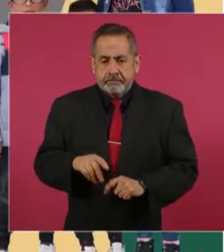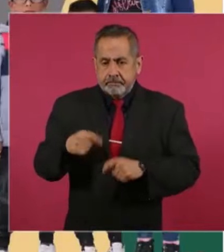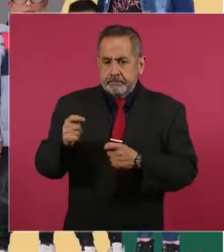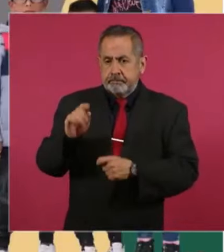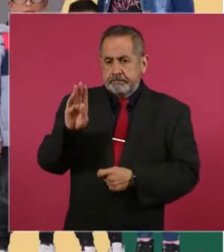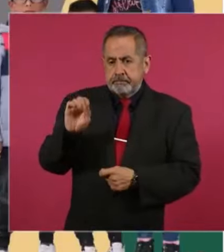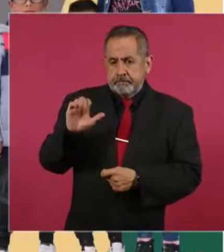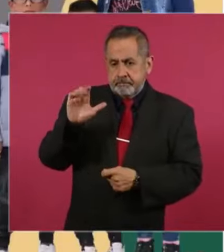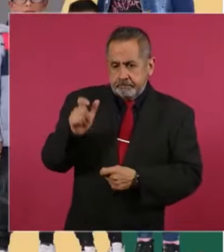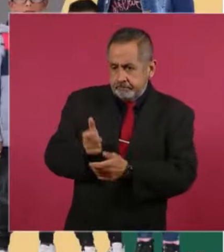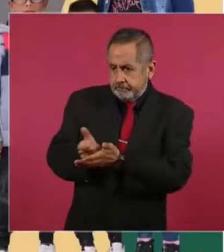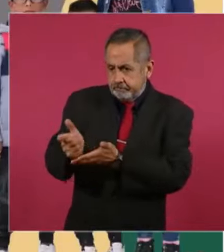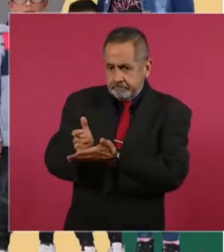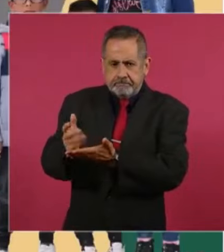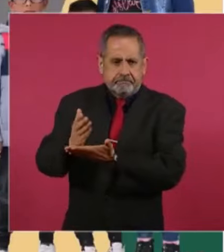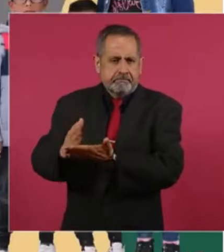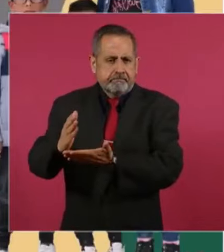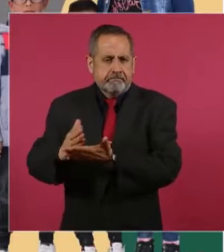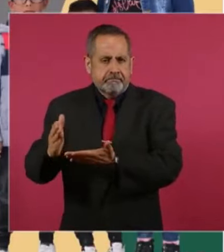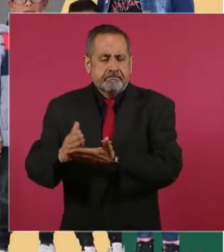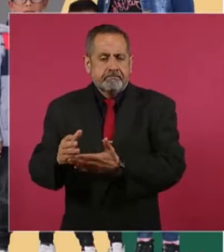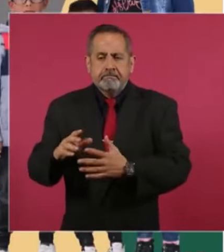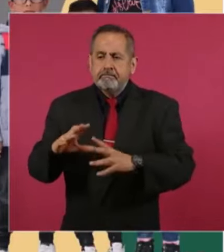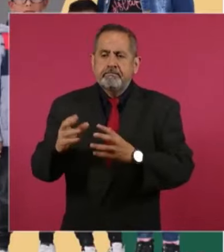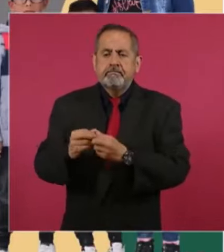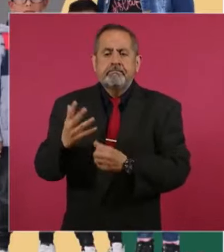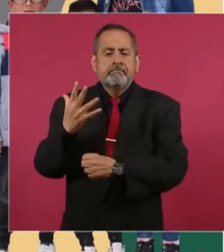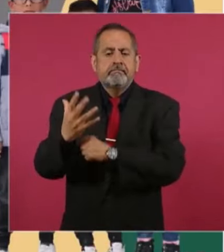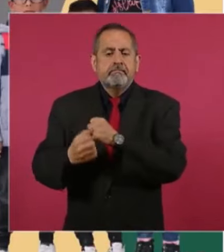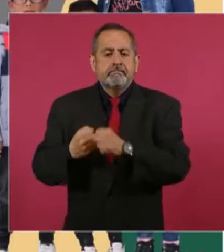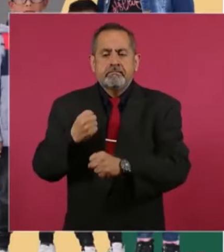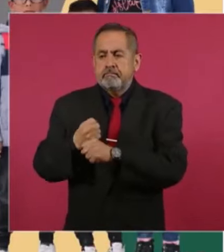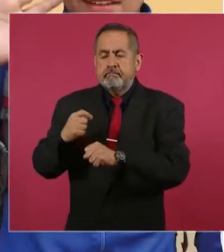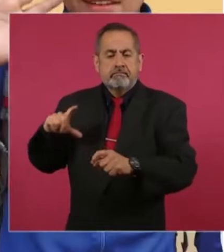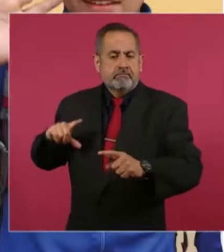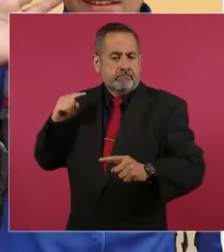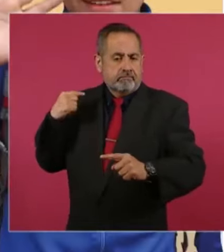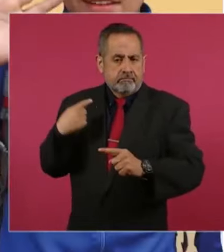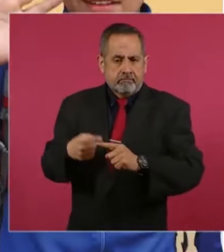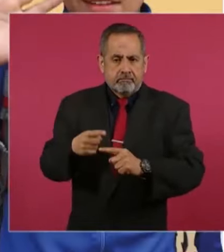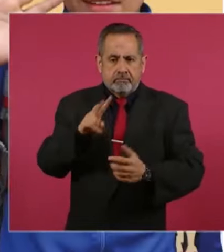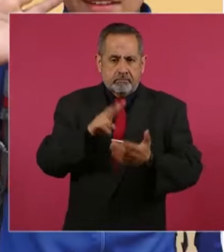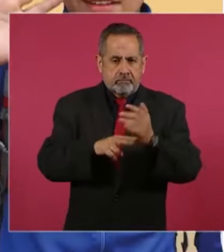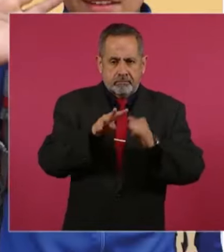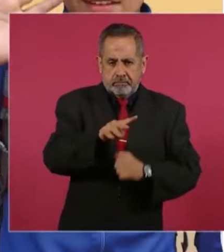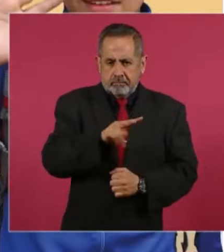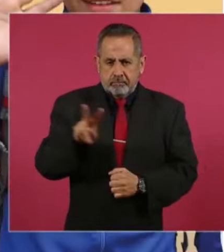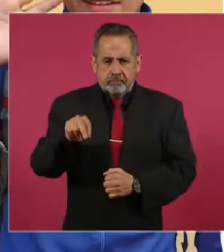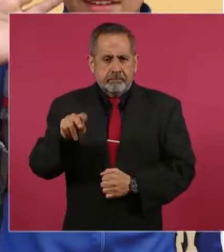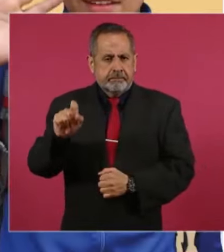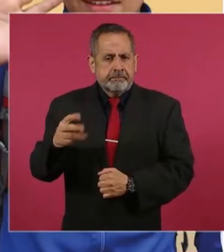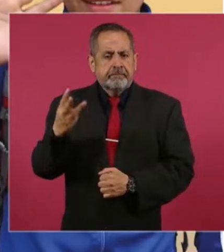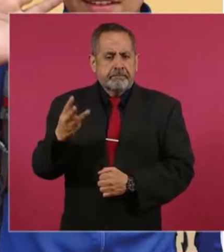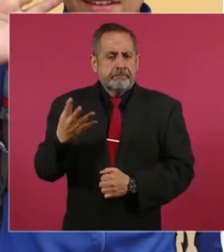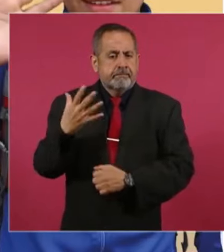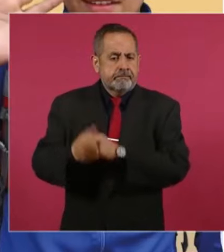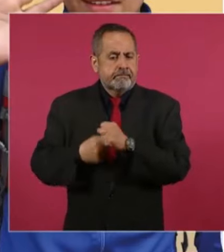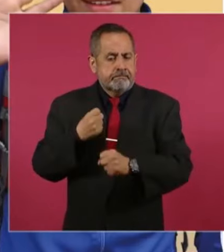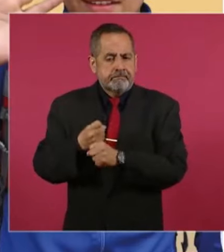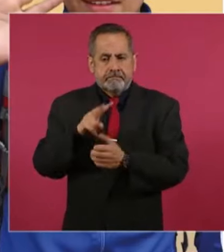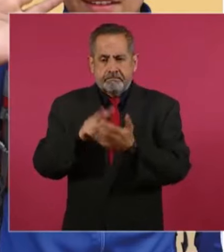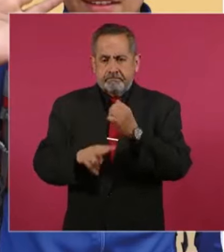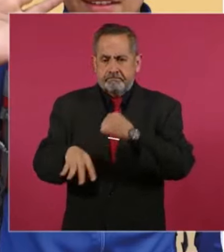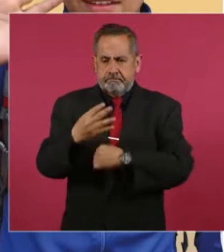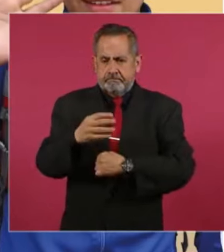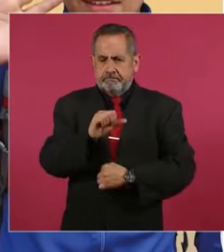becas de estos cinco años de gobierno del 2019 al 2023 con los cinco años anteriores, del 2014